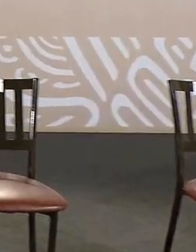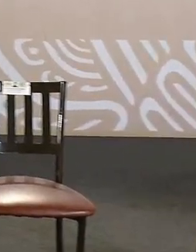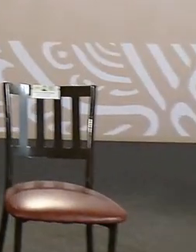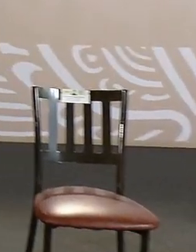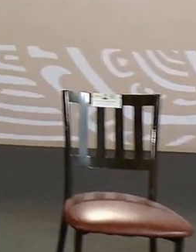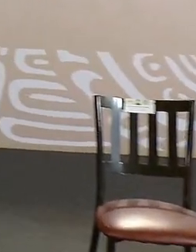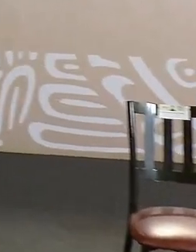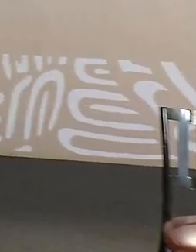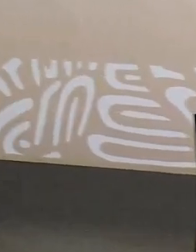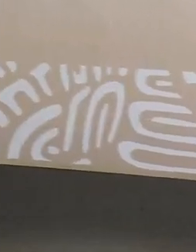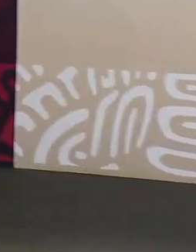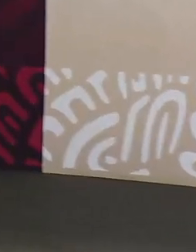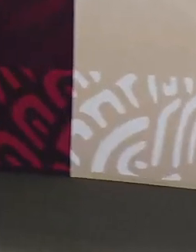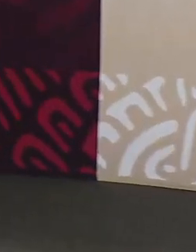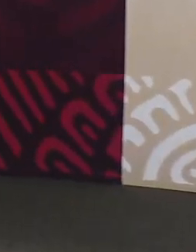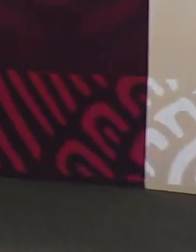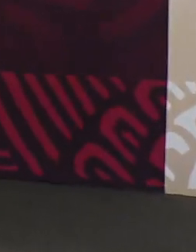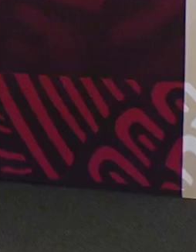ánimo,